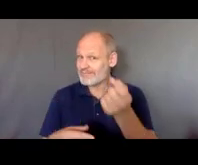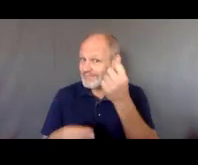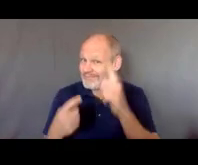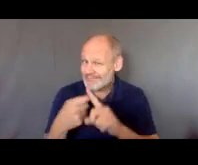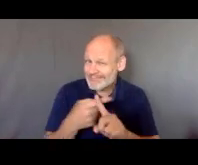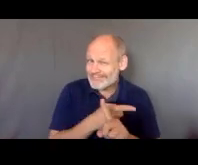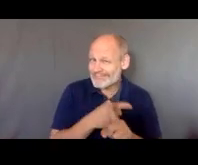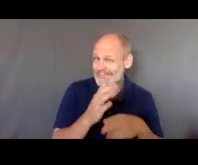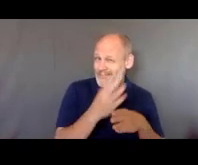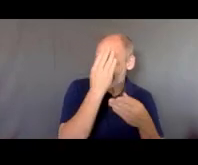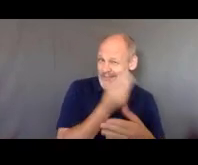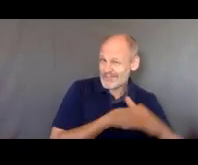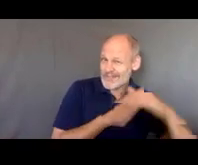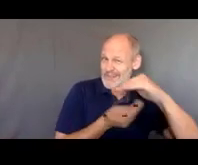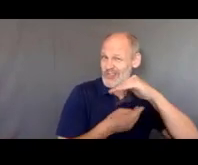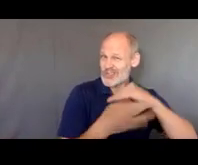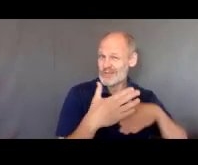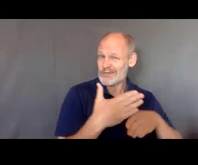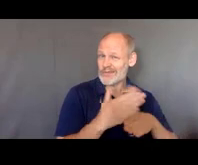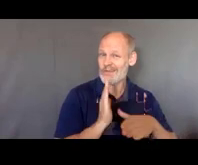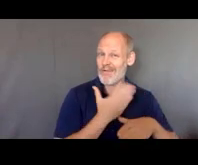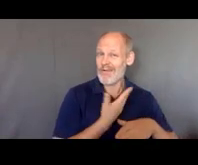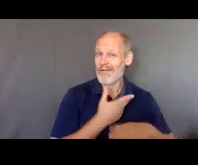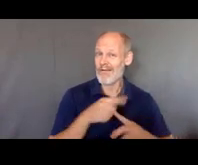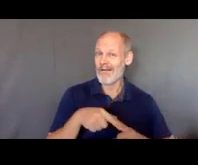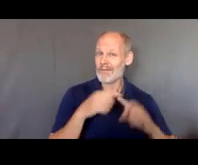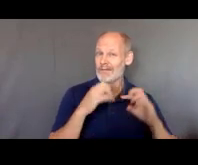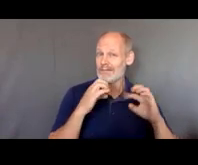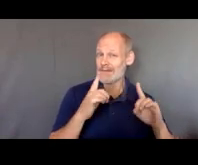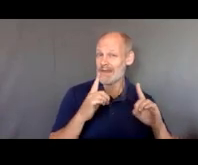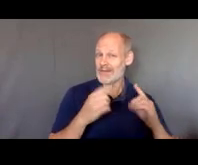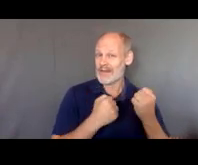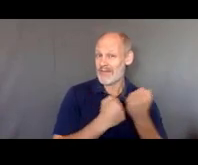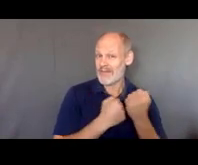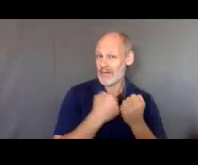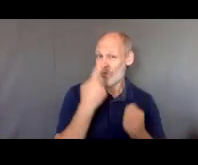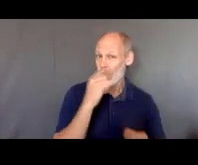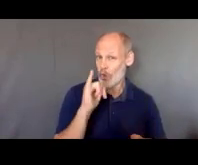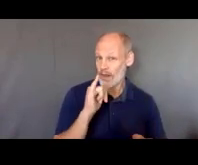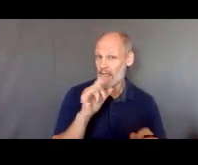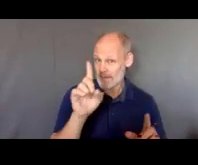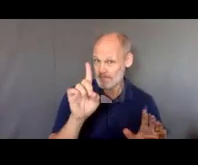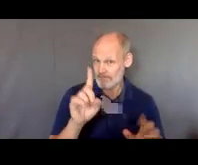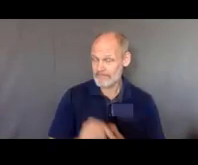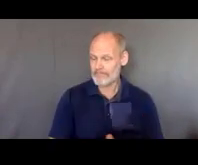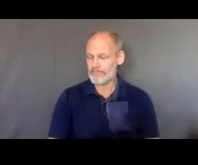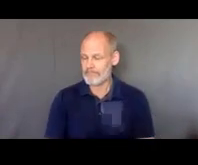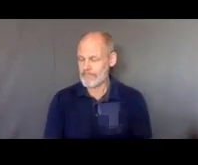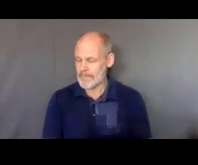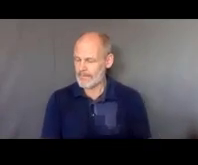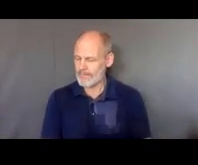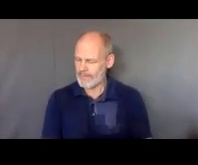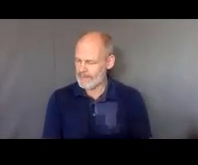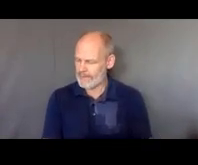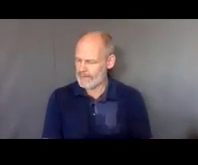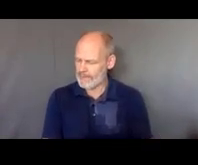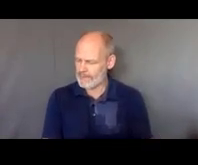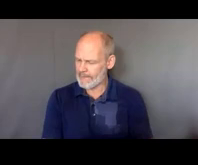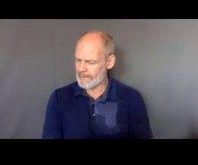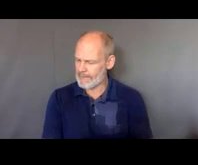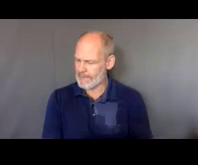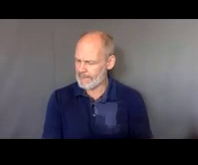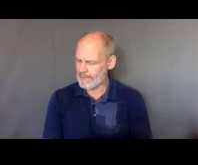cuáles son cómo puede ser la manera que abogamos con educación especial lo que hacemos es que asistimos a